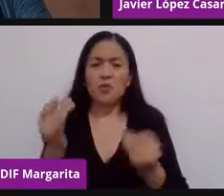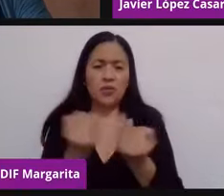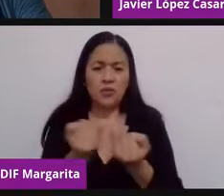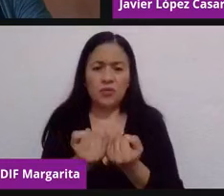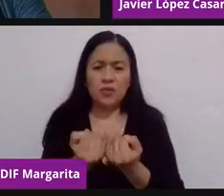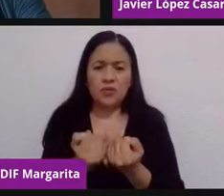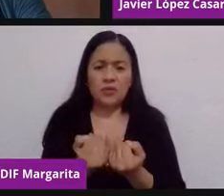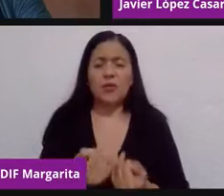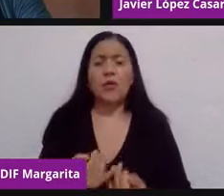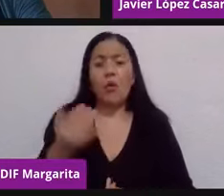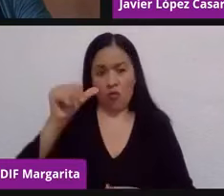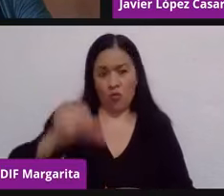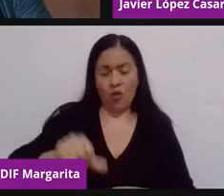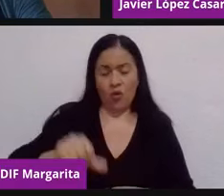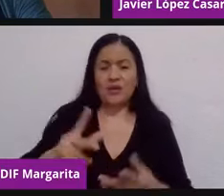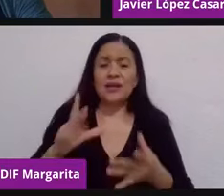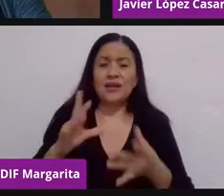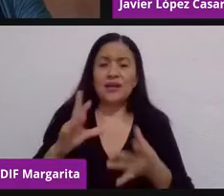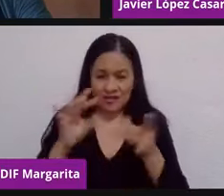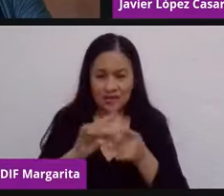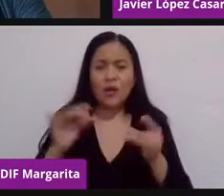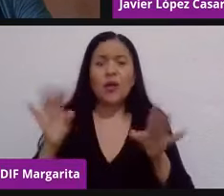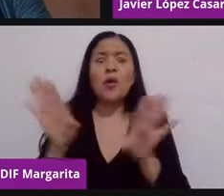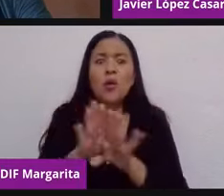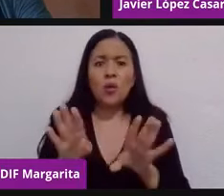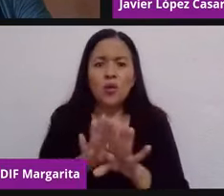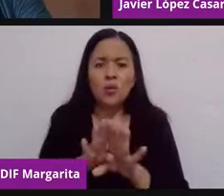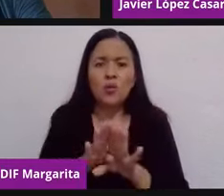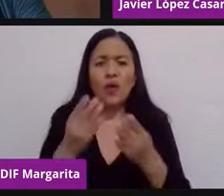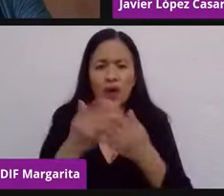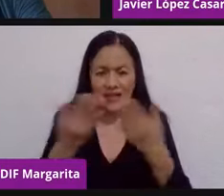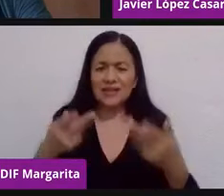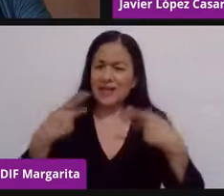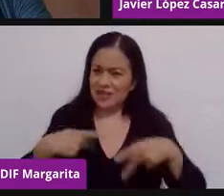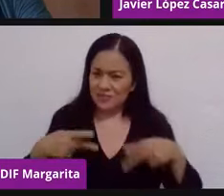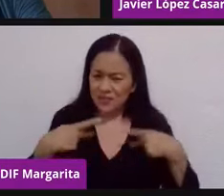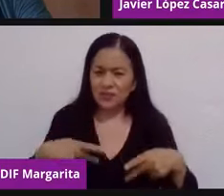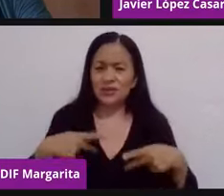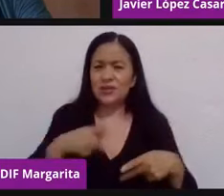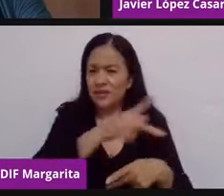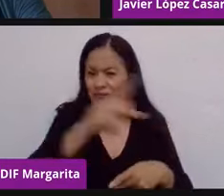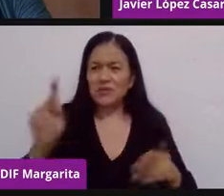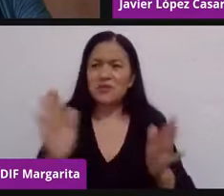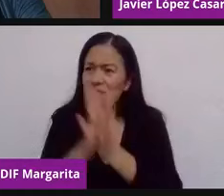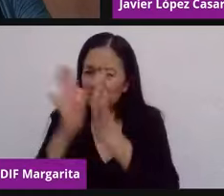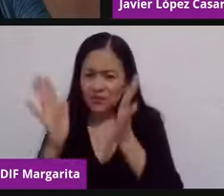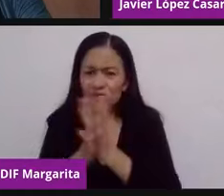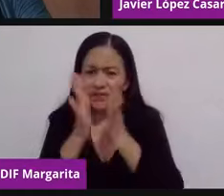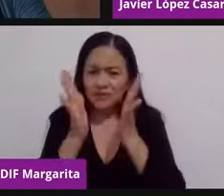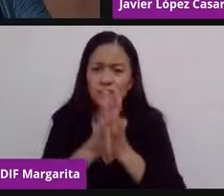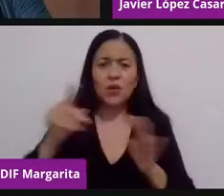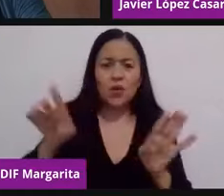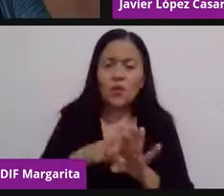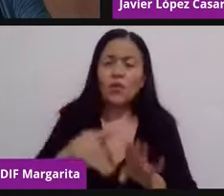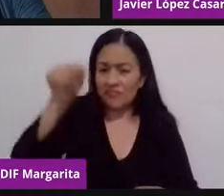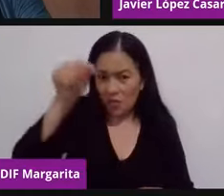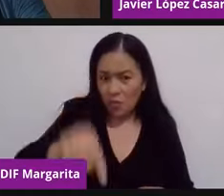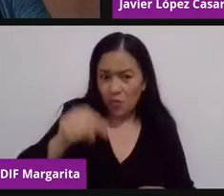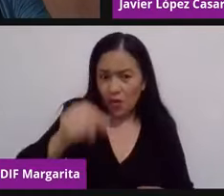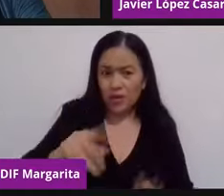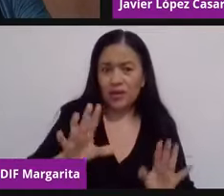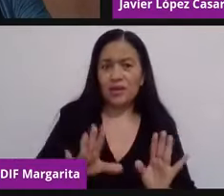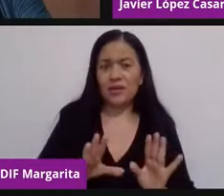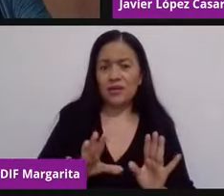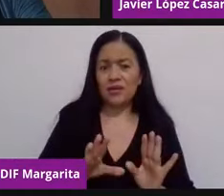constante innovación en cómo hacer y atraer a la participación ciudadana. Y qué mejor que espacios como este que rompen lo que podría ser un concepto